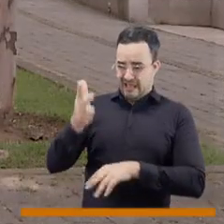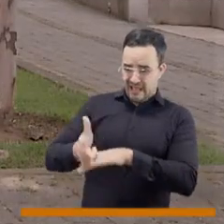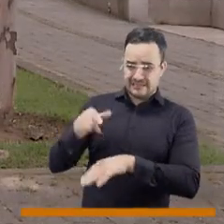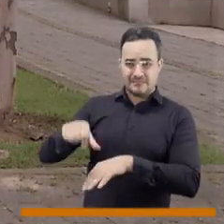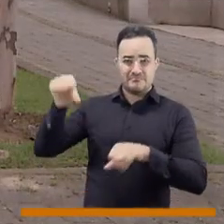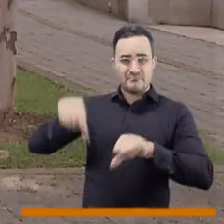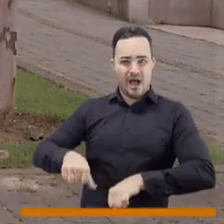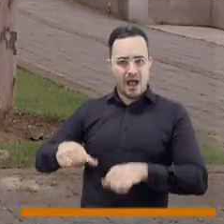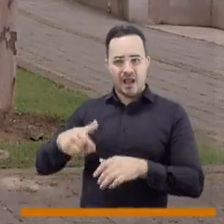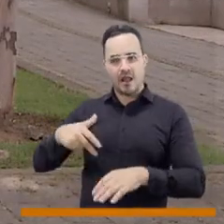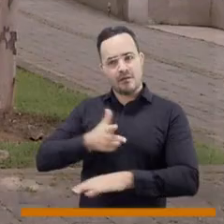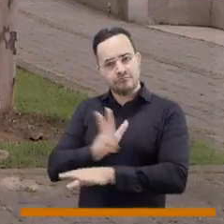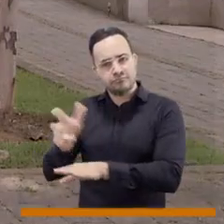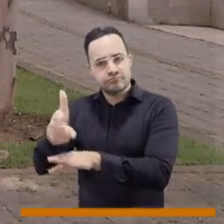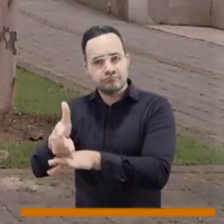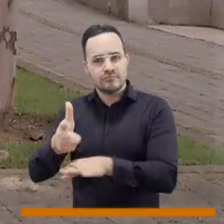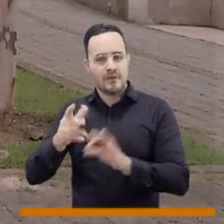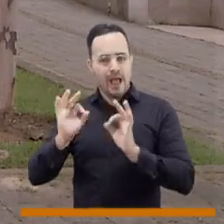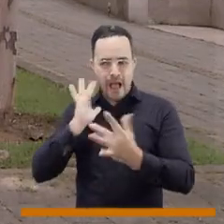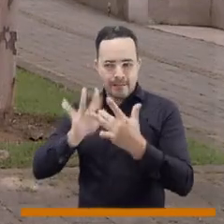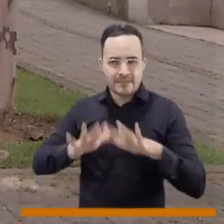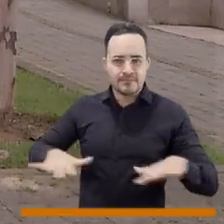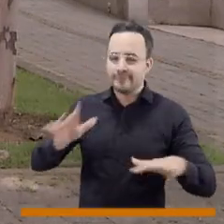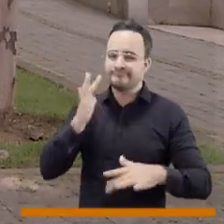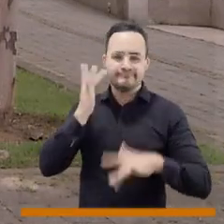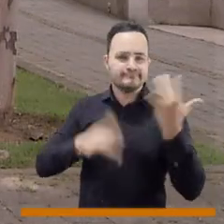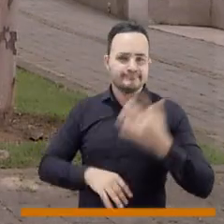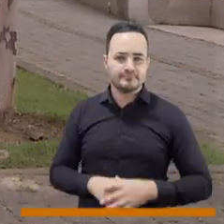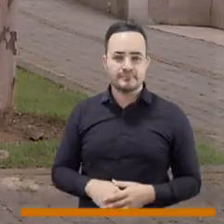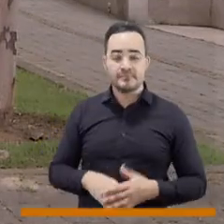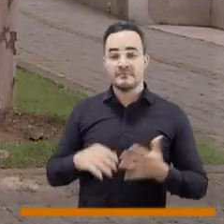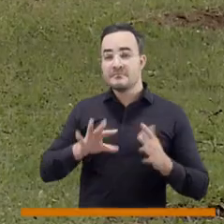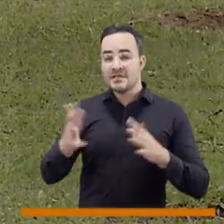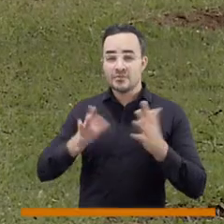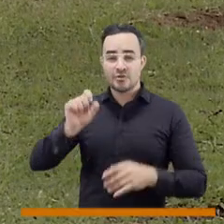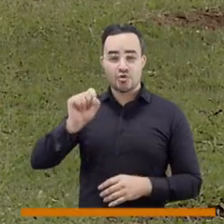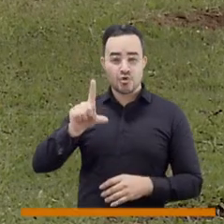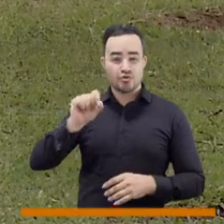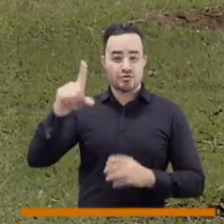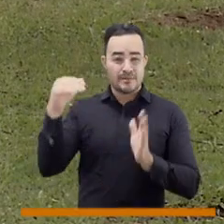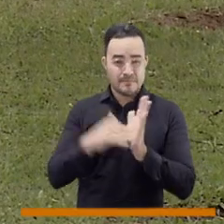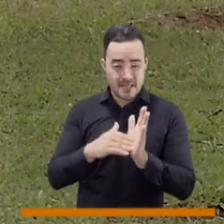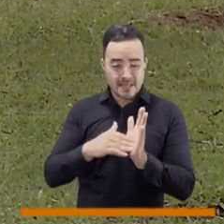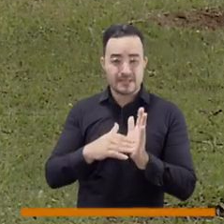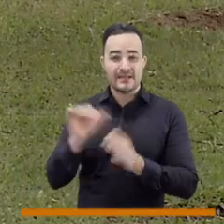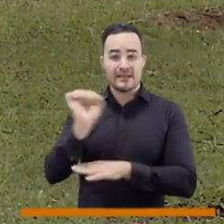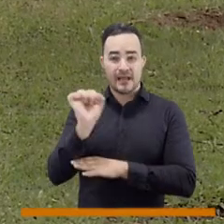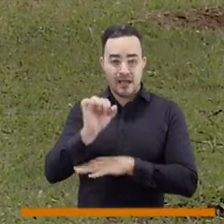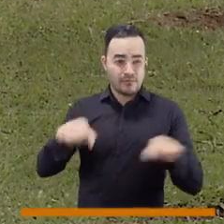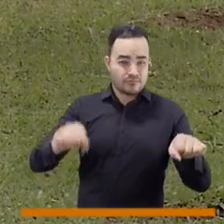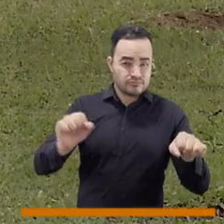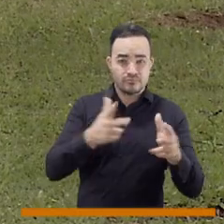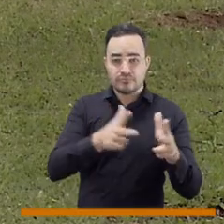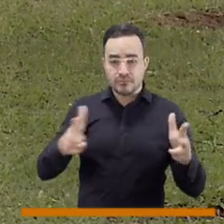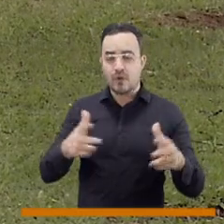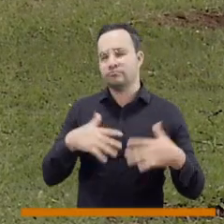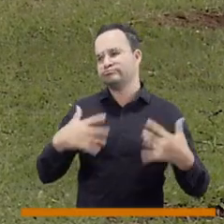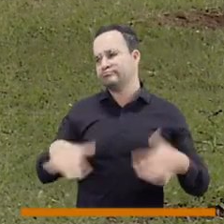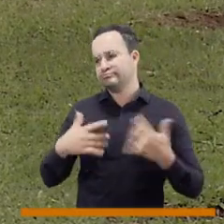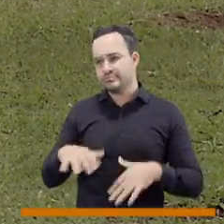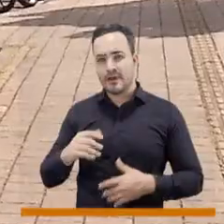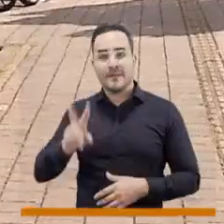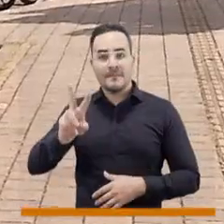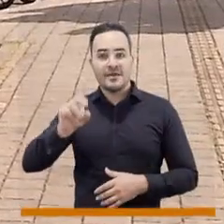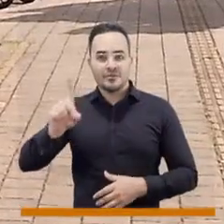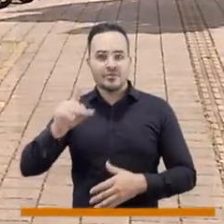en los cinco corregimientos y 16 comunas, se inmovilizaron más de 11 mil vehículos y se impartieron más de